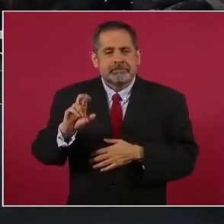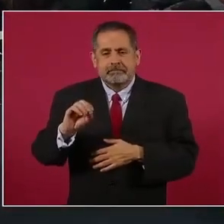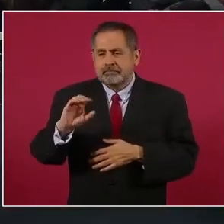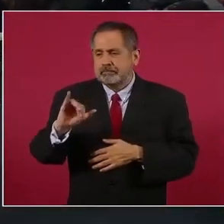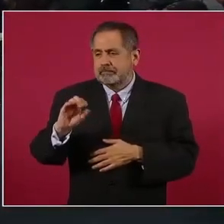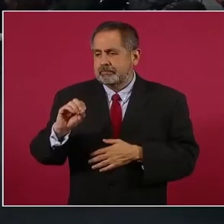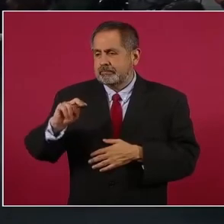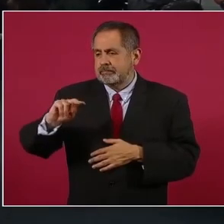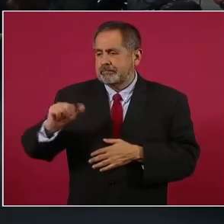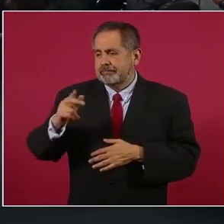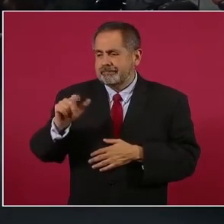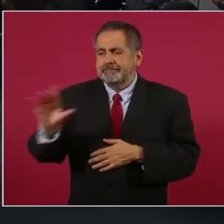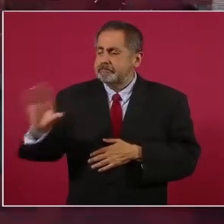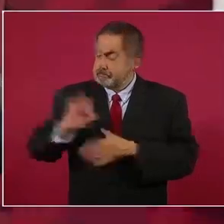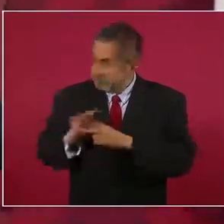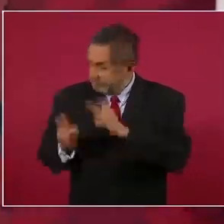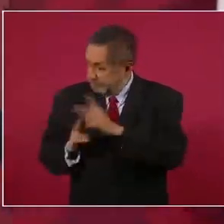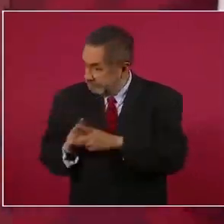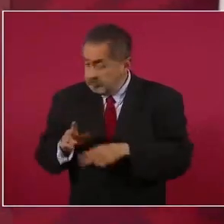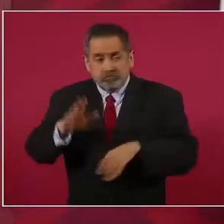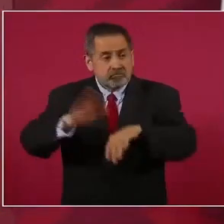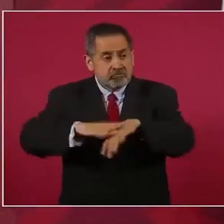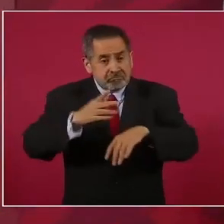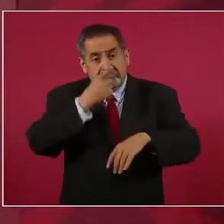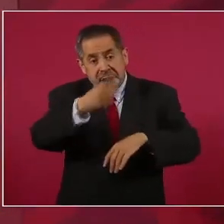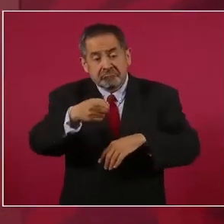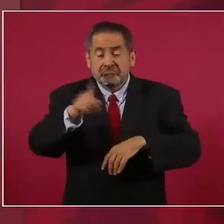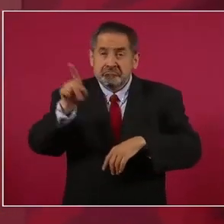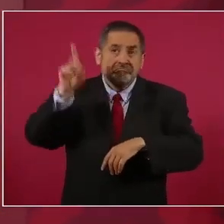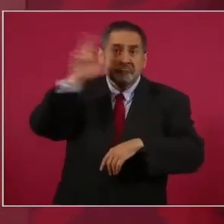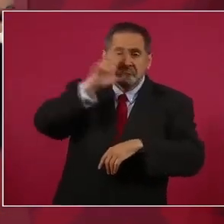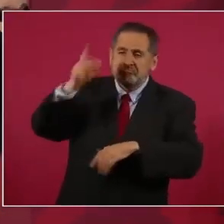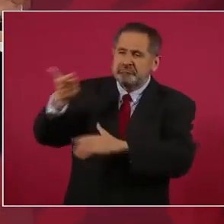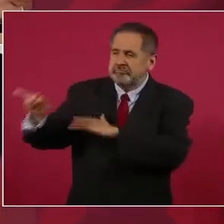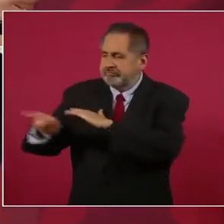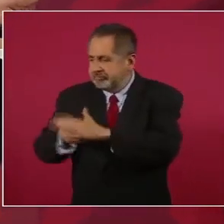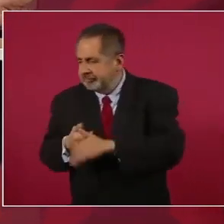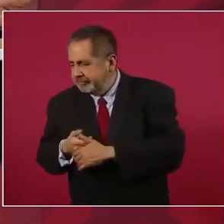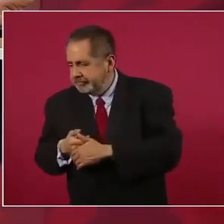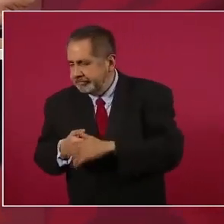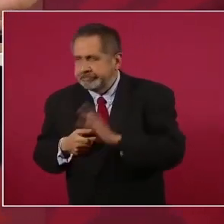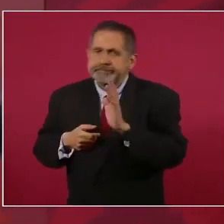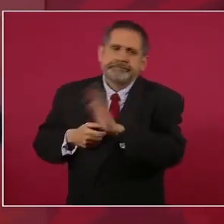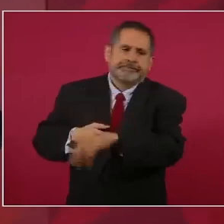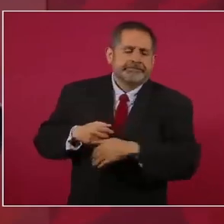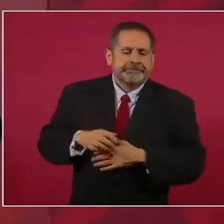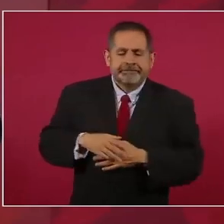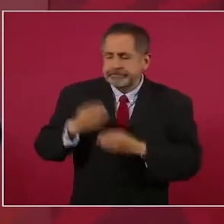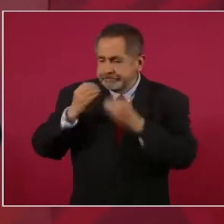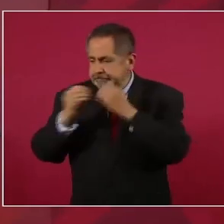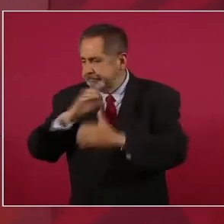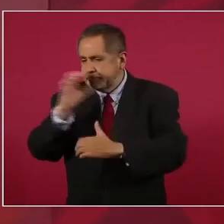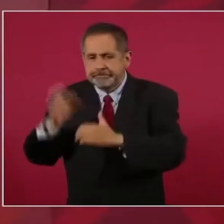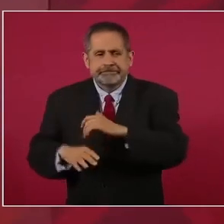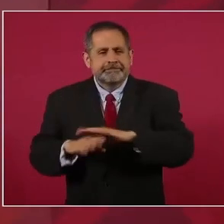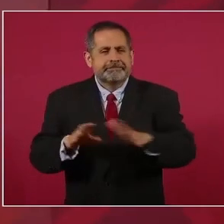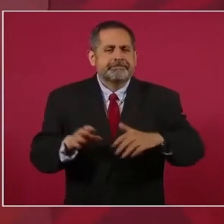porque supuestamente nos estaban financiando. Ya terminé de desayunar y le dije a Rocío,